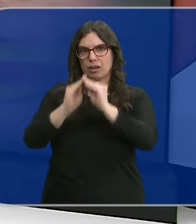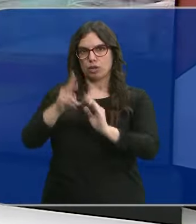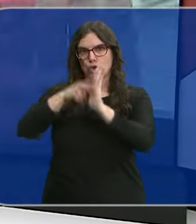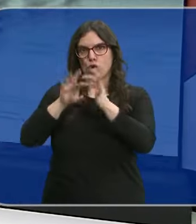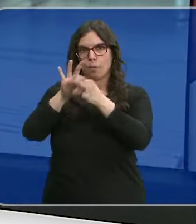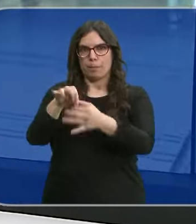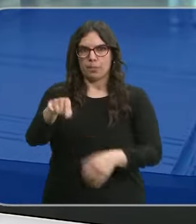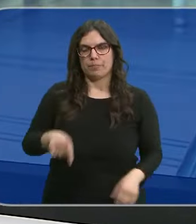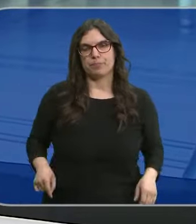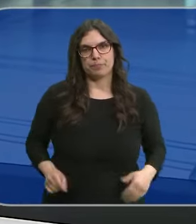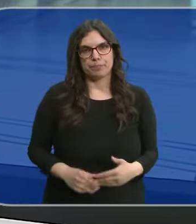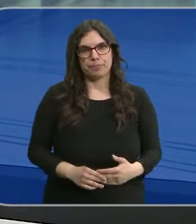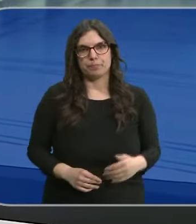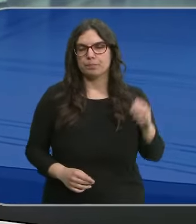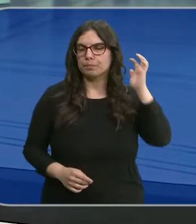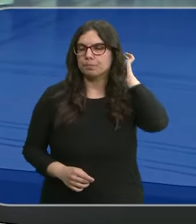Madrid, Andrea Altelarrea.